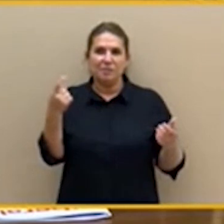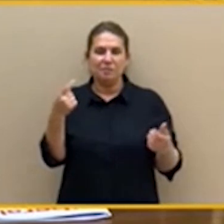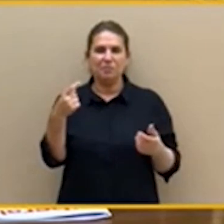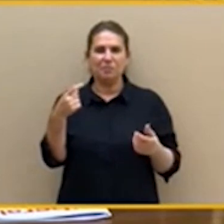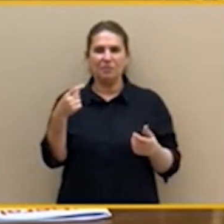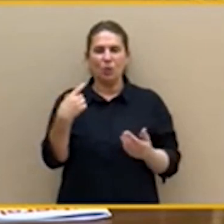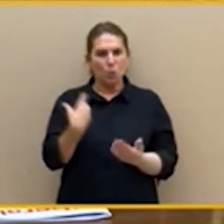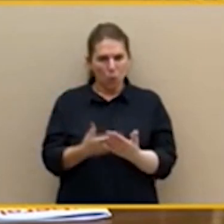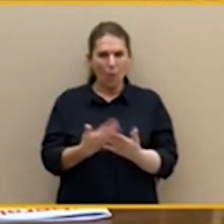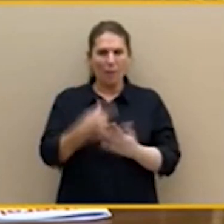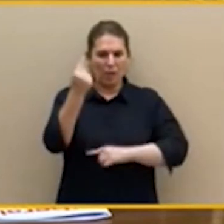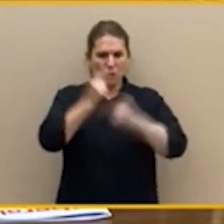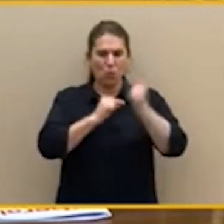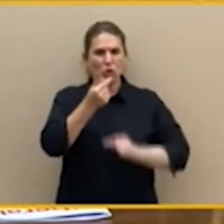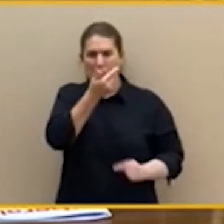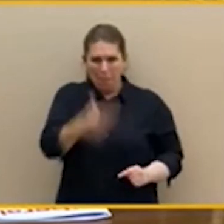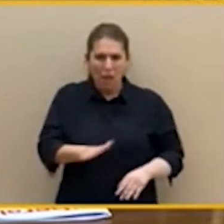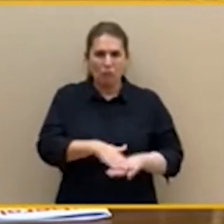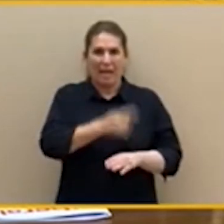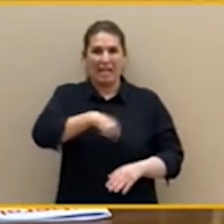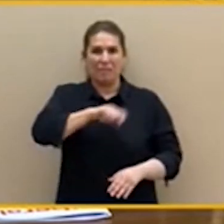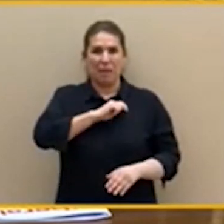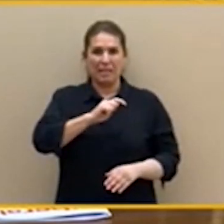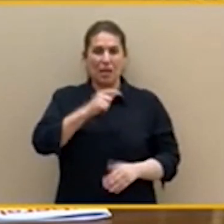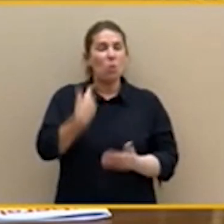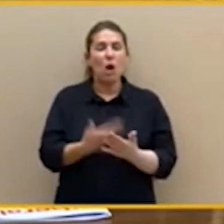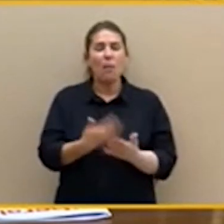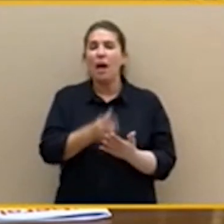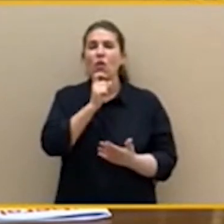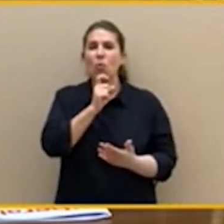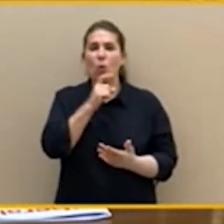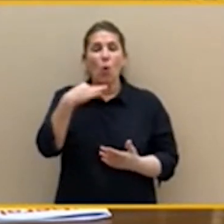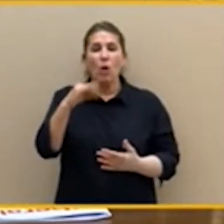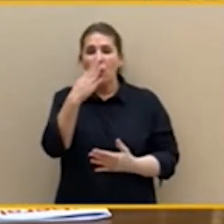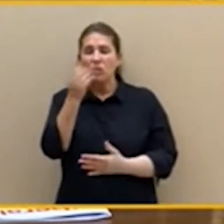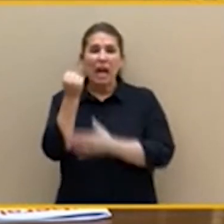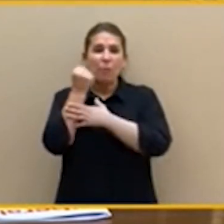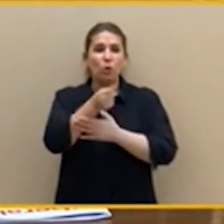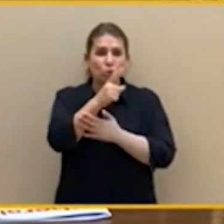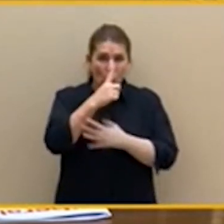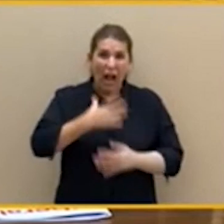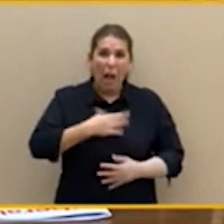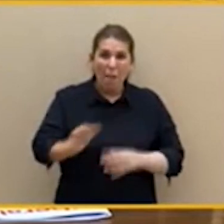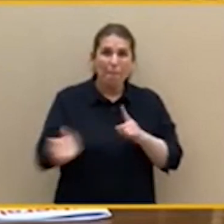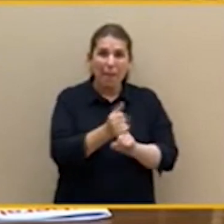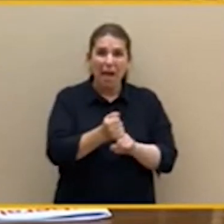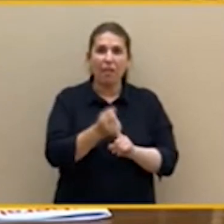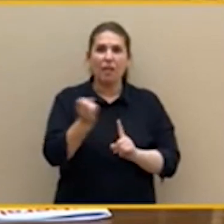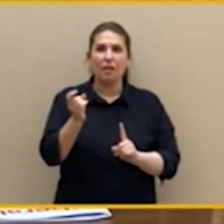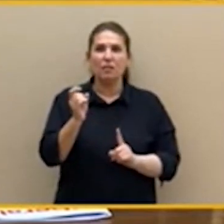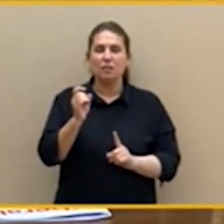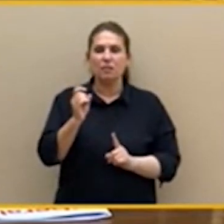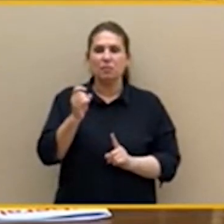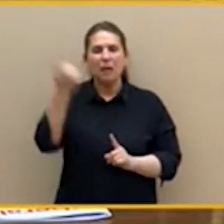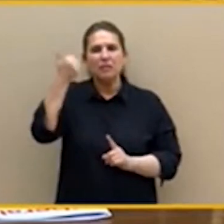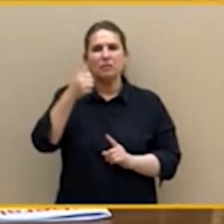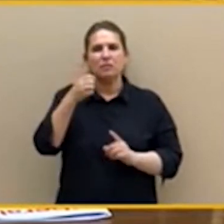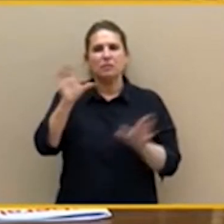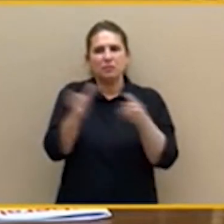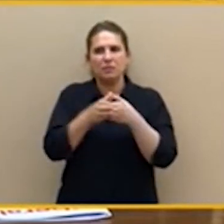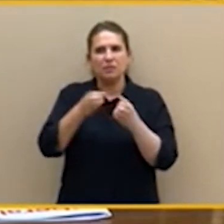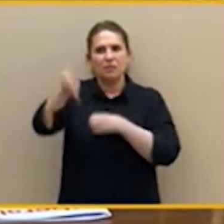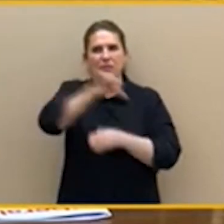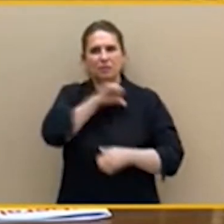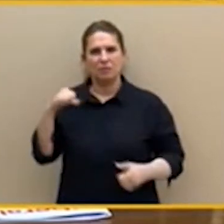apoyos que ustedes son capaces de sacar son los de los partidos separatistas. ¿Y sabe por qué? Porque yo les cuento la experiencia desde Cataluña.